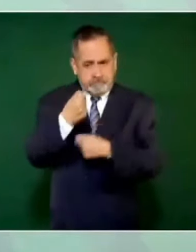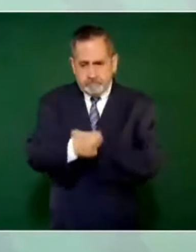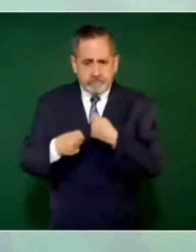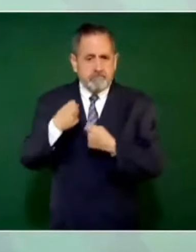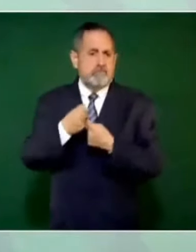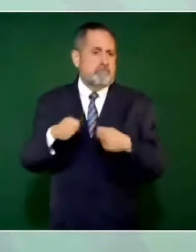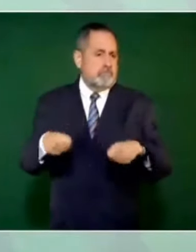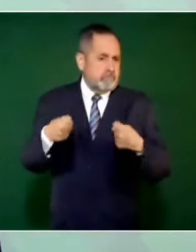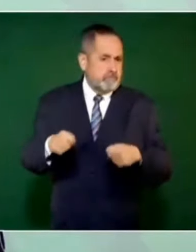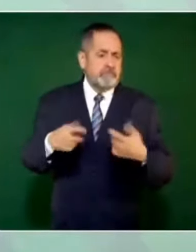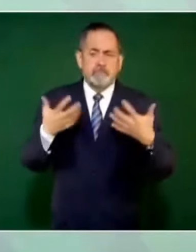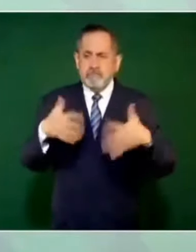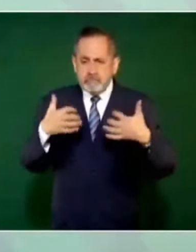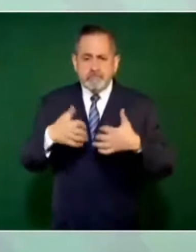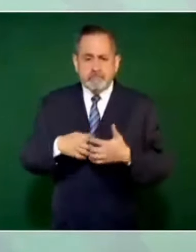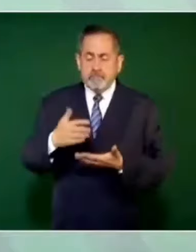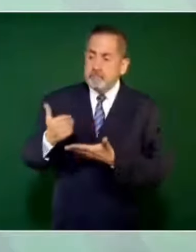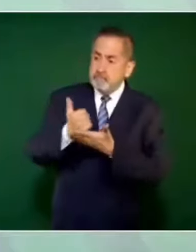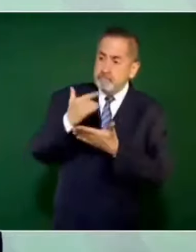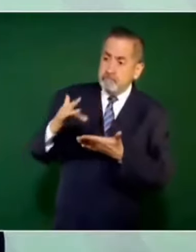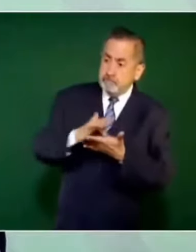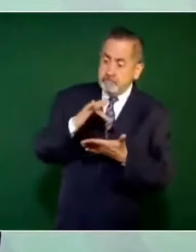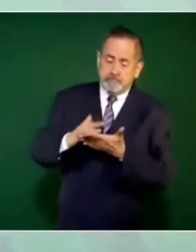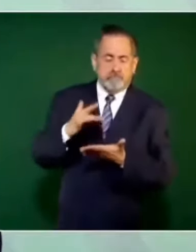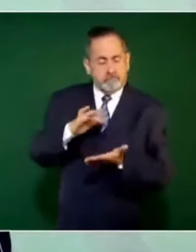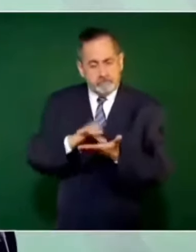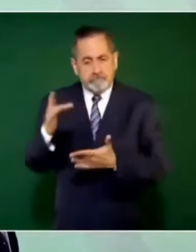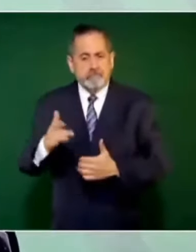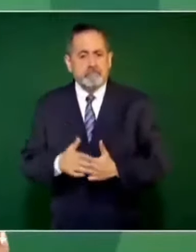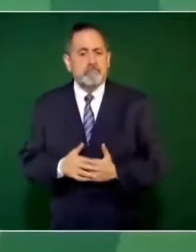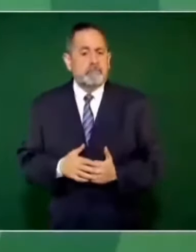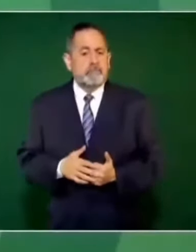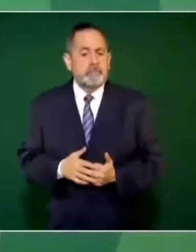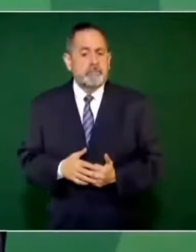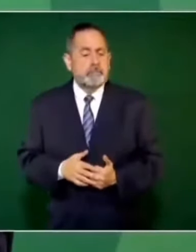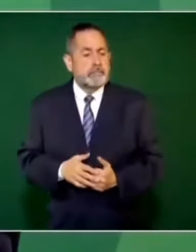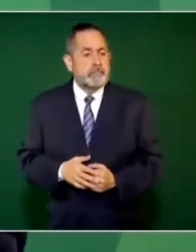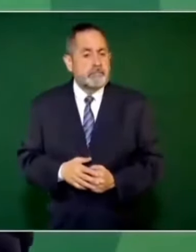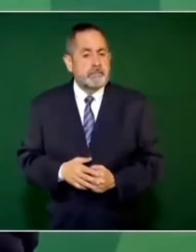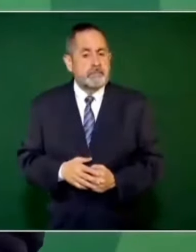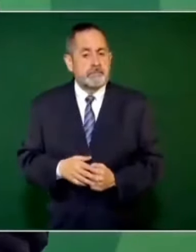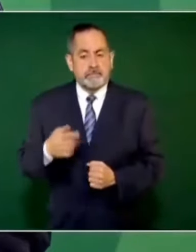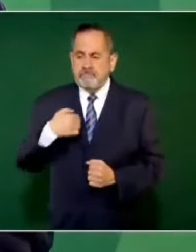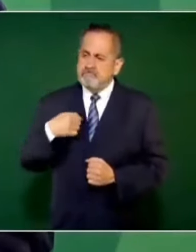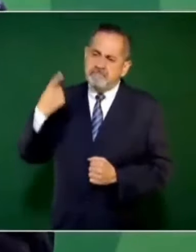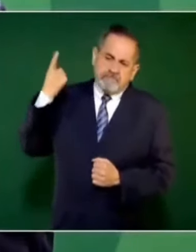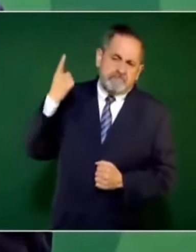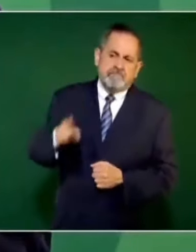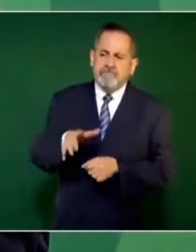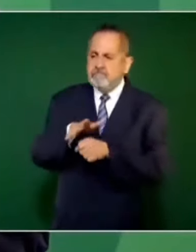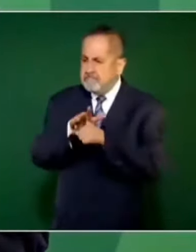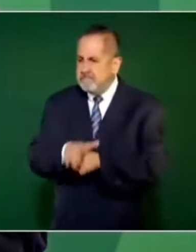que nos están ayudando. No son medidas coercitivas,